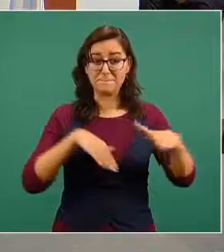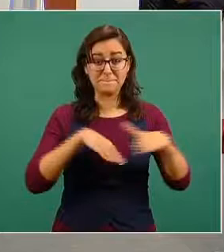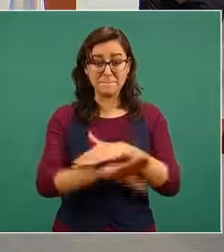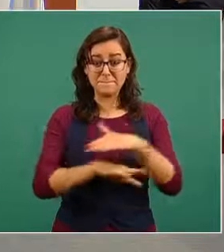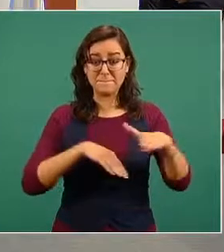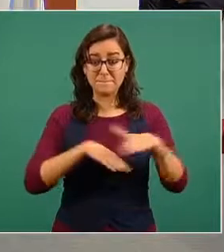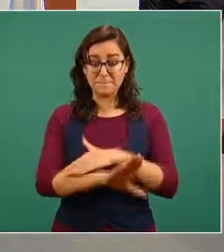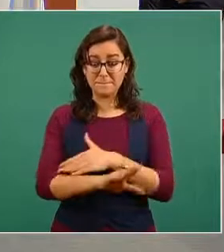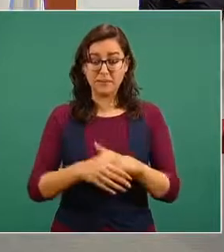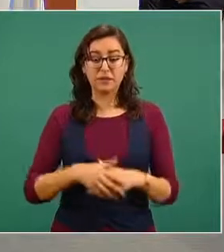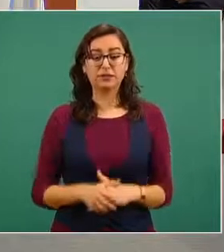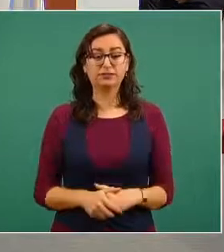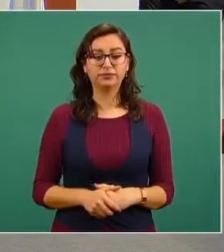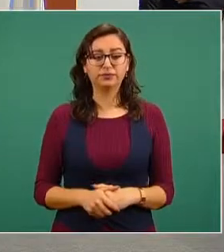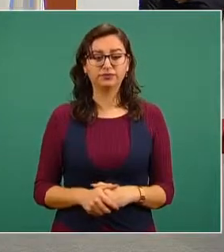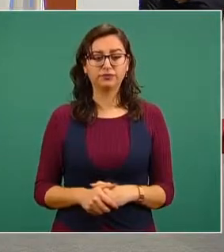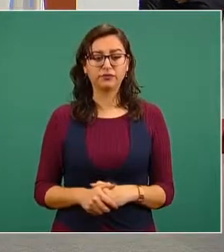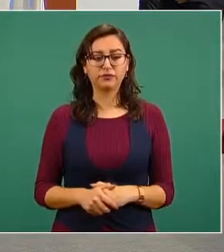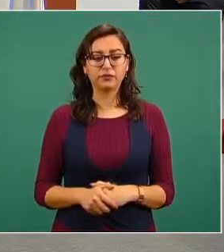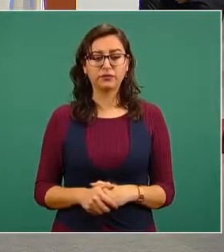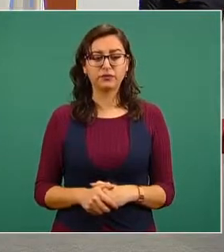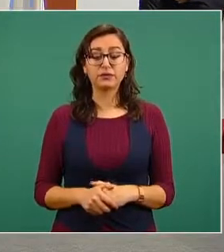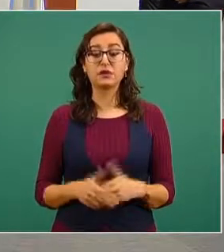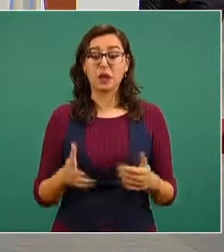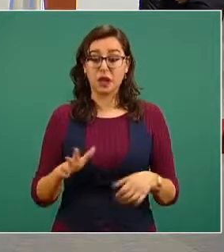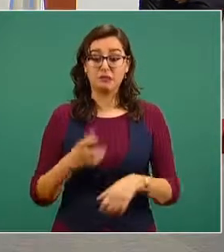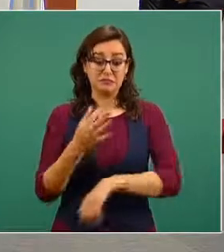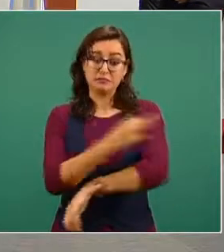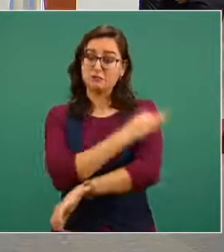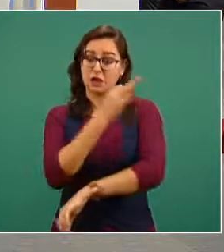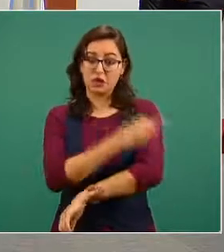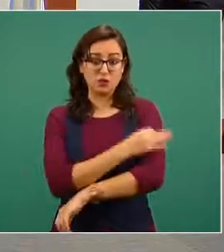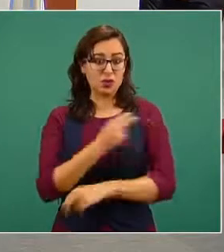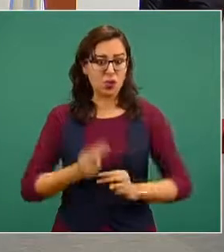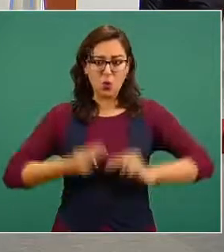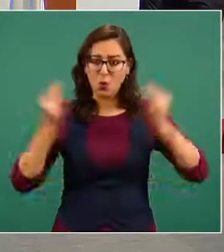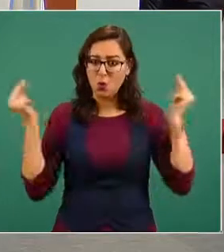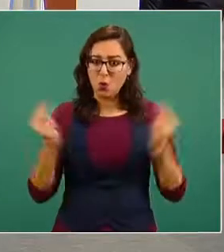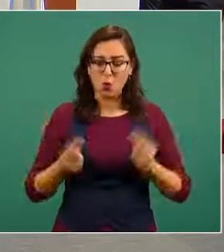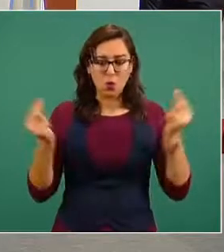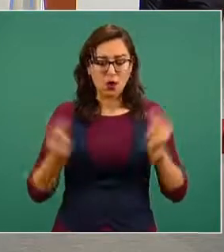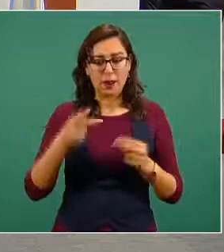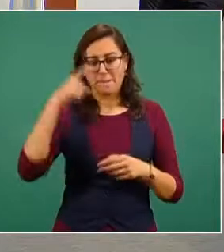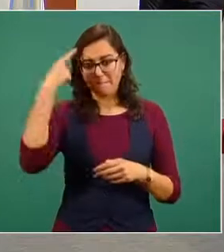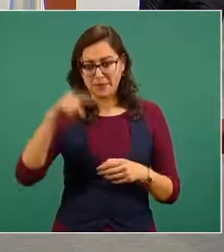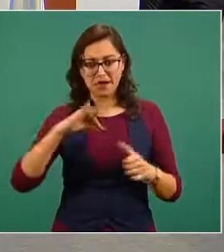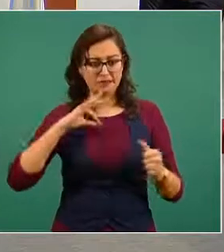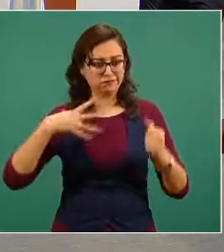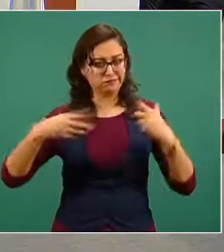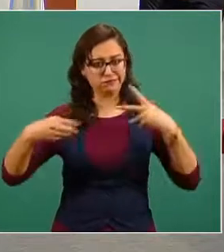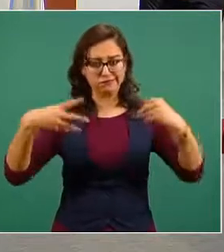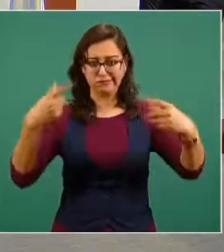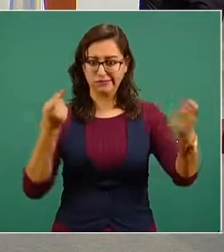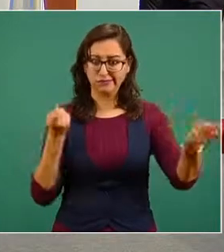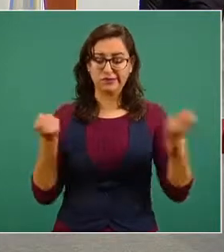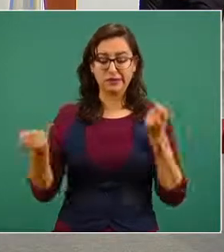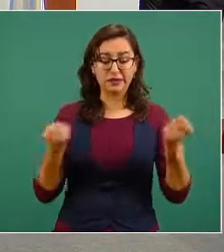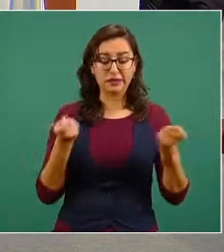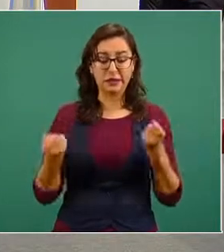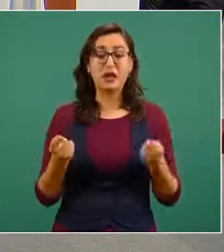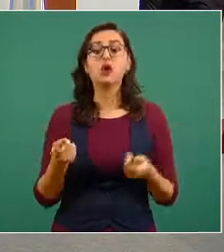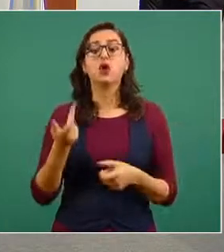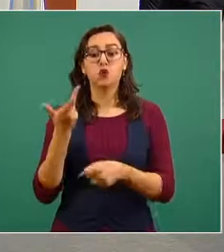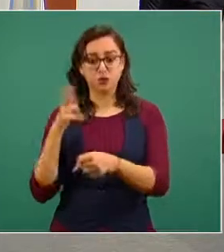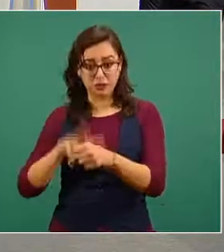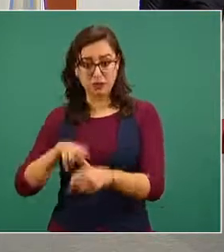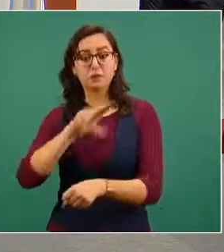nos surgen nos surgen para poder contener esta pandemia gracias por tomar en cuenta también al sector privado